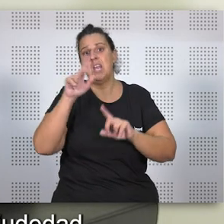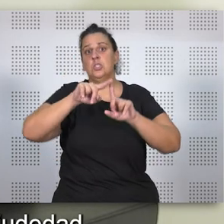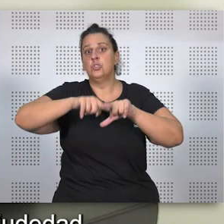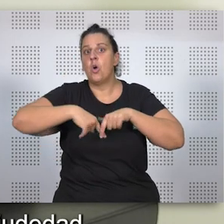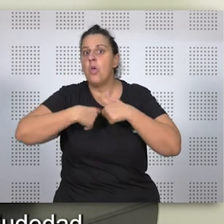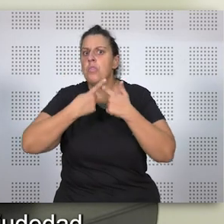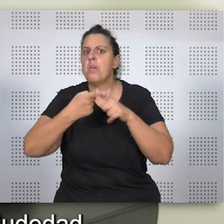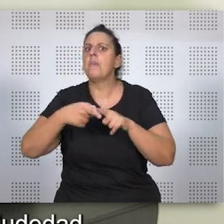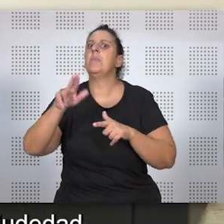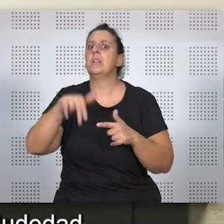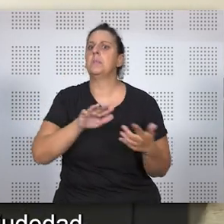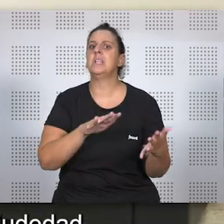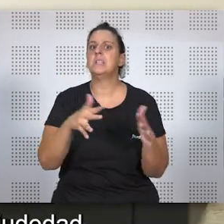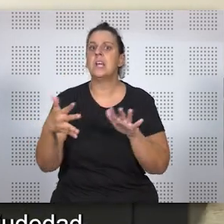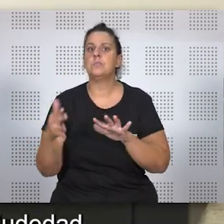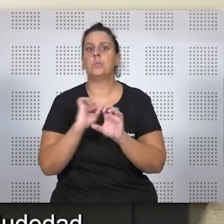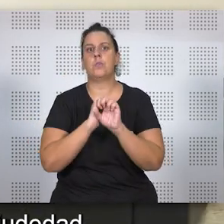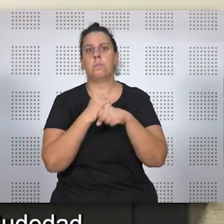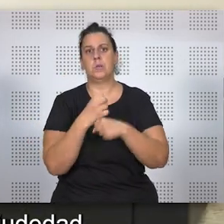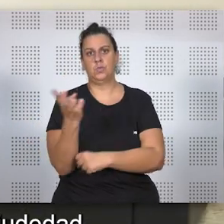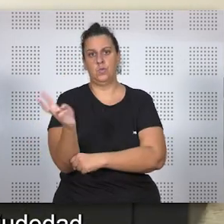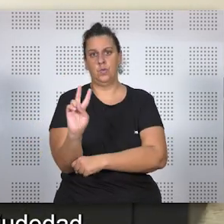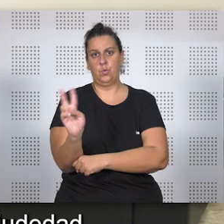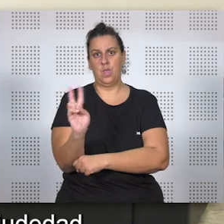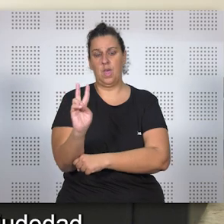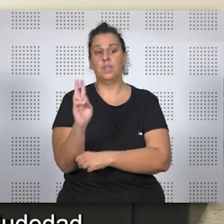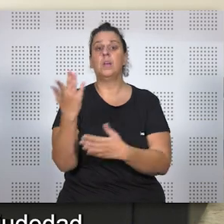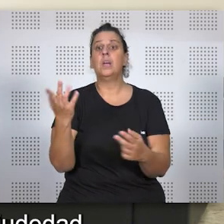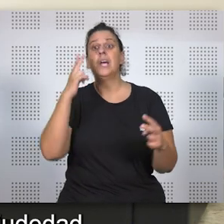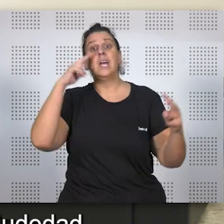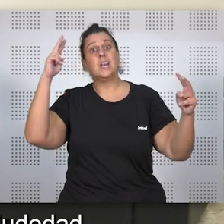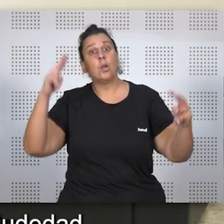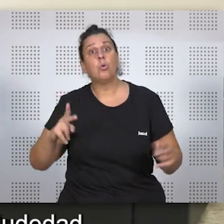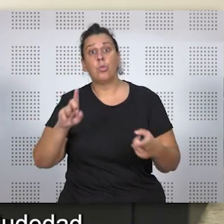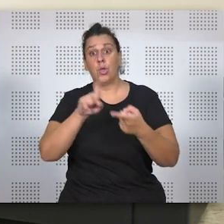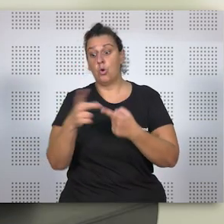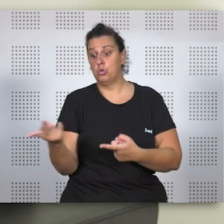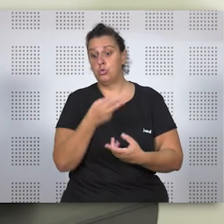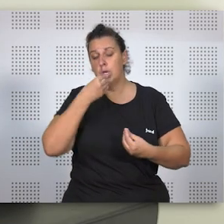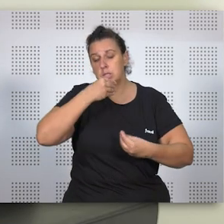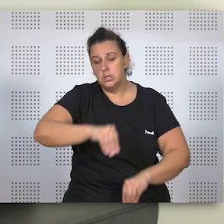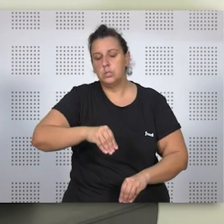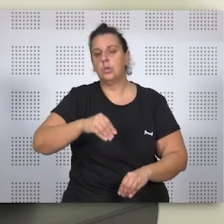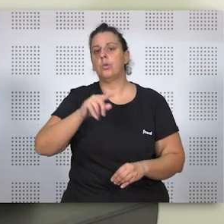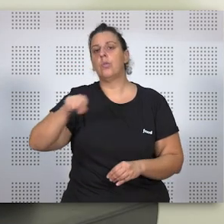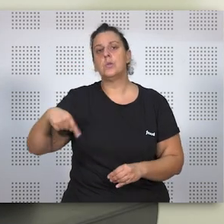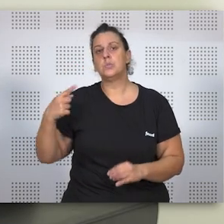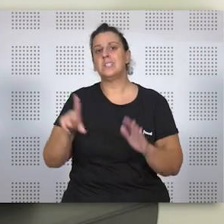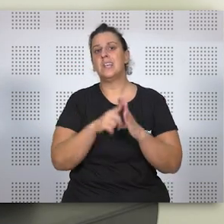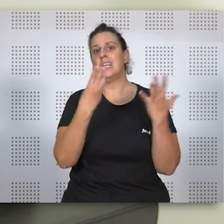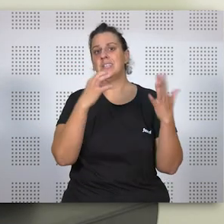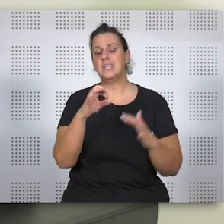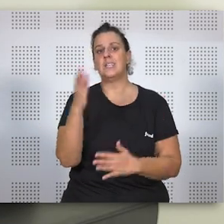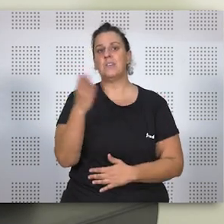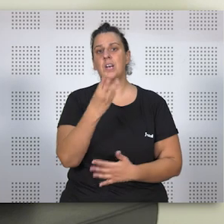hay una transformación también de la pensión de viudedad que pasa a reconocerse a los cónyuges históricos después de la ley 30 del